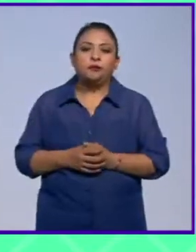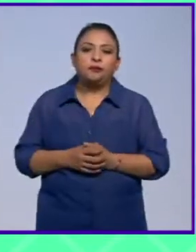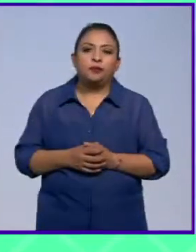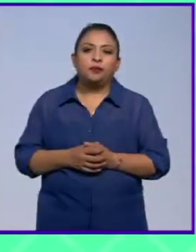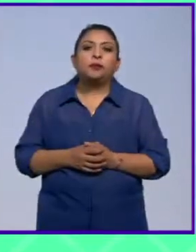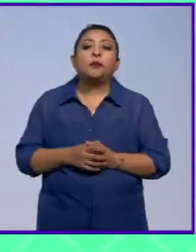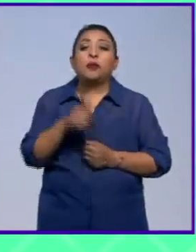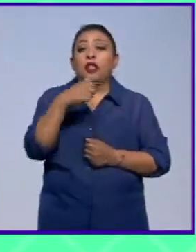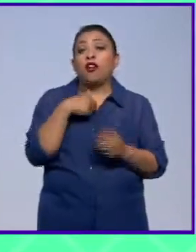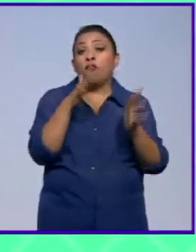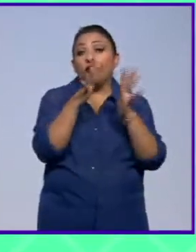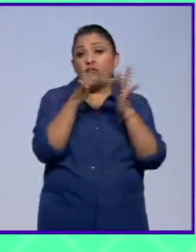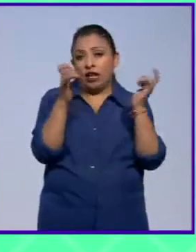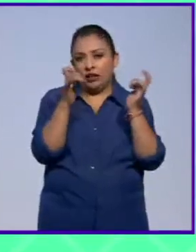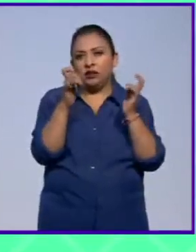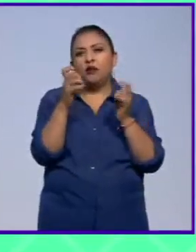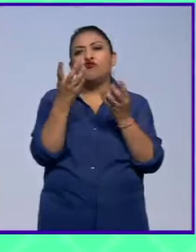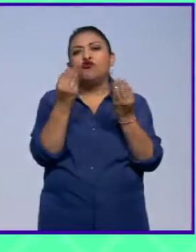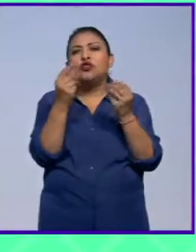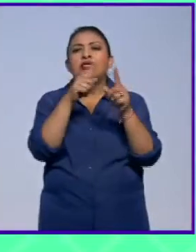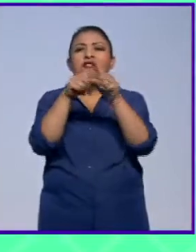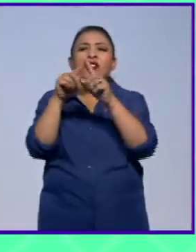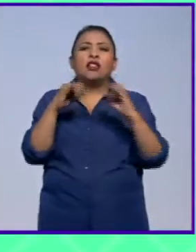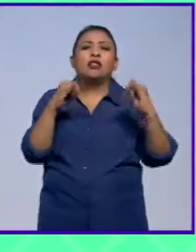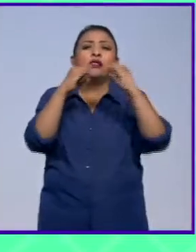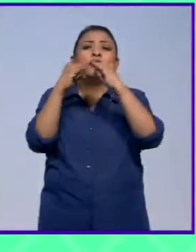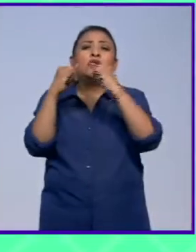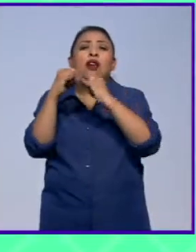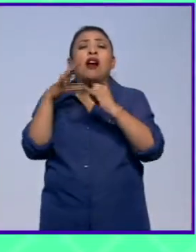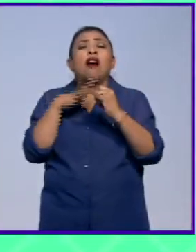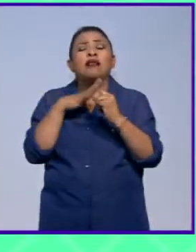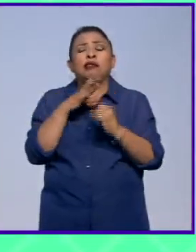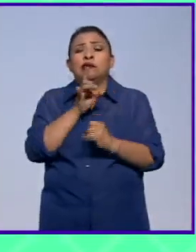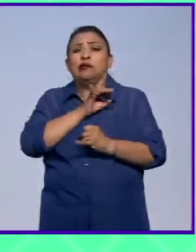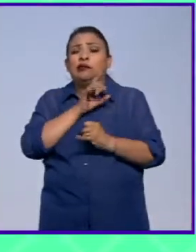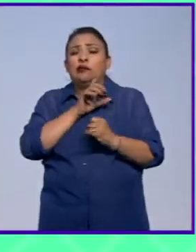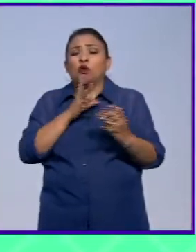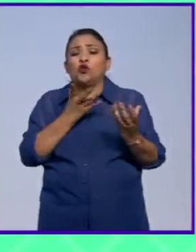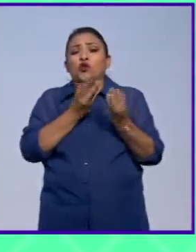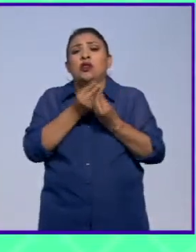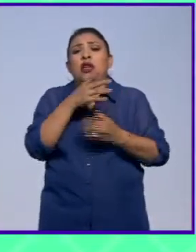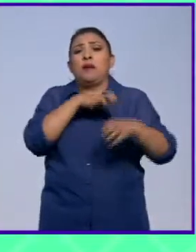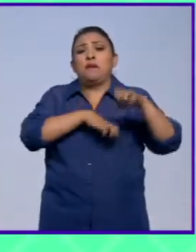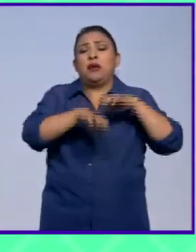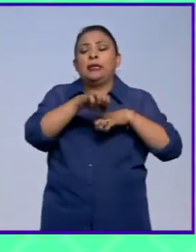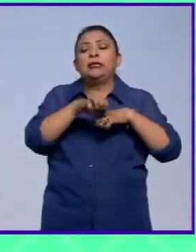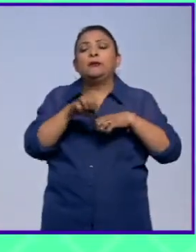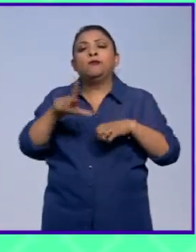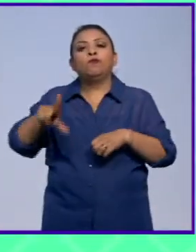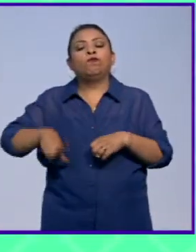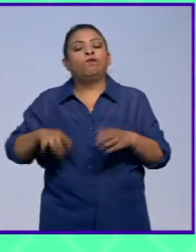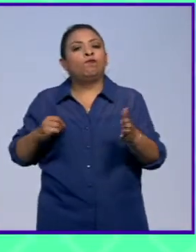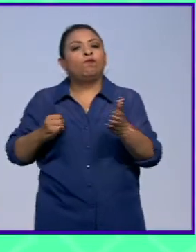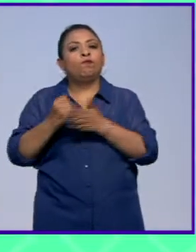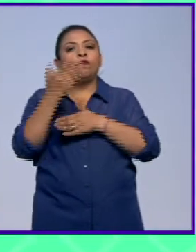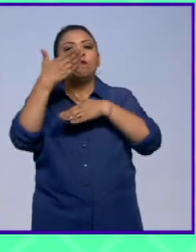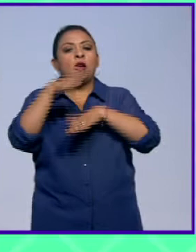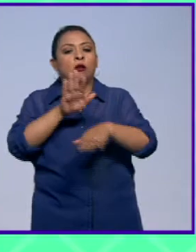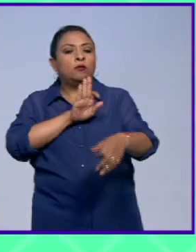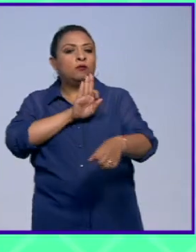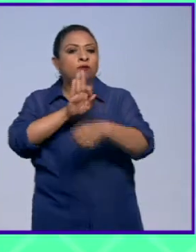en Francia mientras muchas instituciones temían relacionarse con las empresas el Estado decidió abrir un banco para